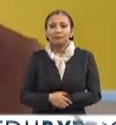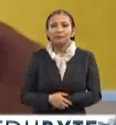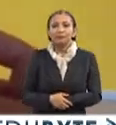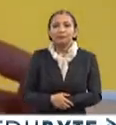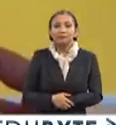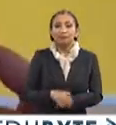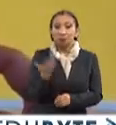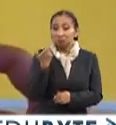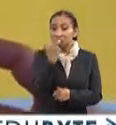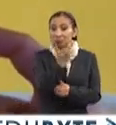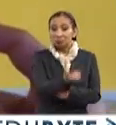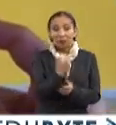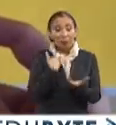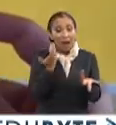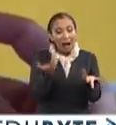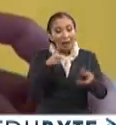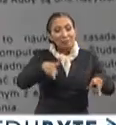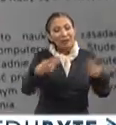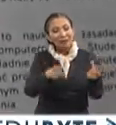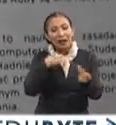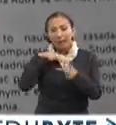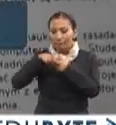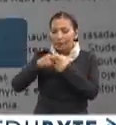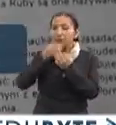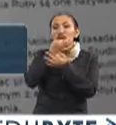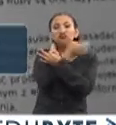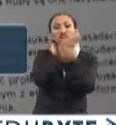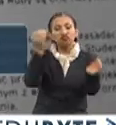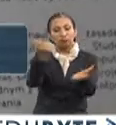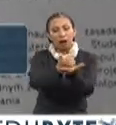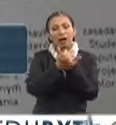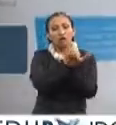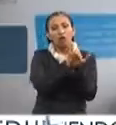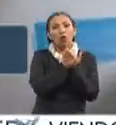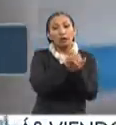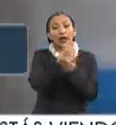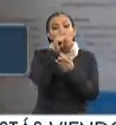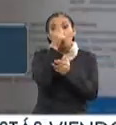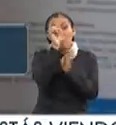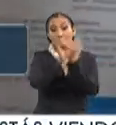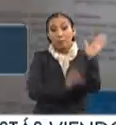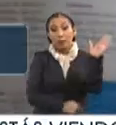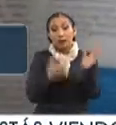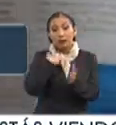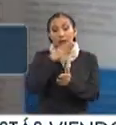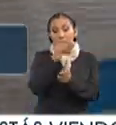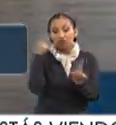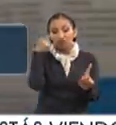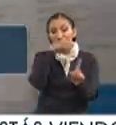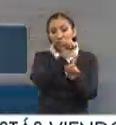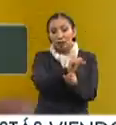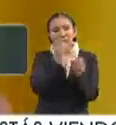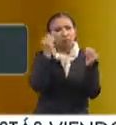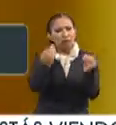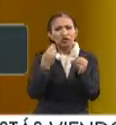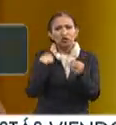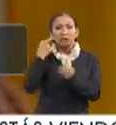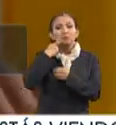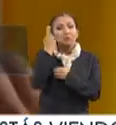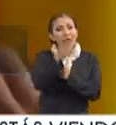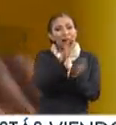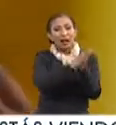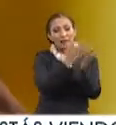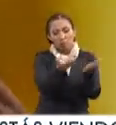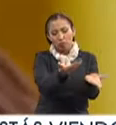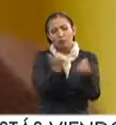Sin los fondos necesarios para sacarlos a la venta, inició una campaña de financiación donde en un mes superó la meta y tuvo muchos encargos por